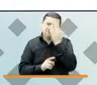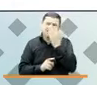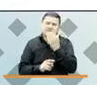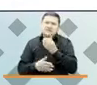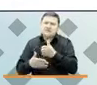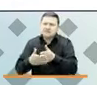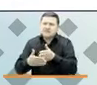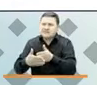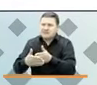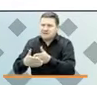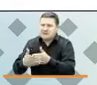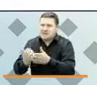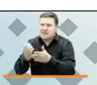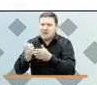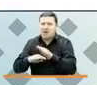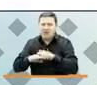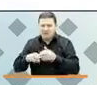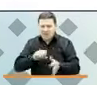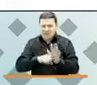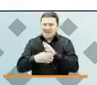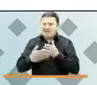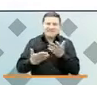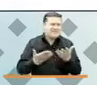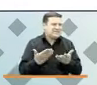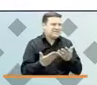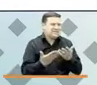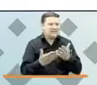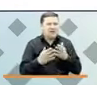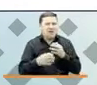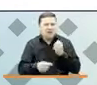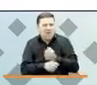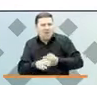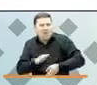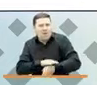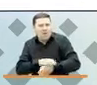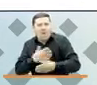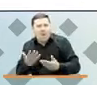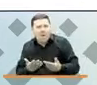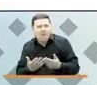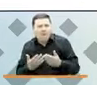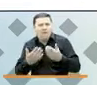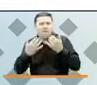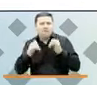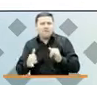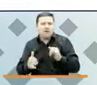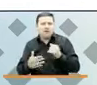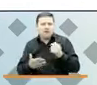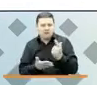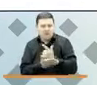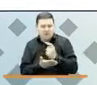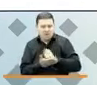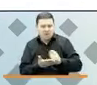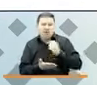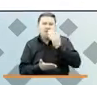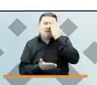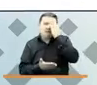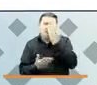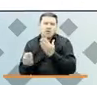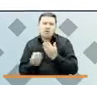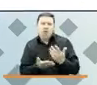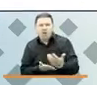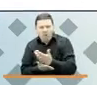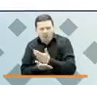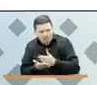prevención por la COVID-19 pudieran lograr concluir el libro de memoria de los concejales y